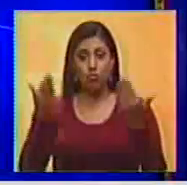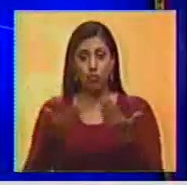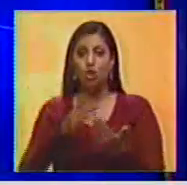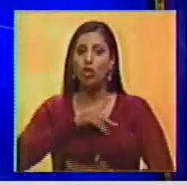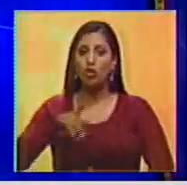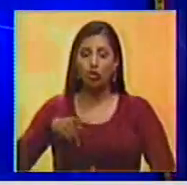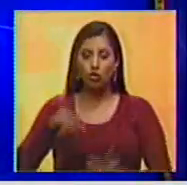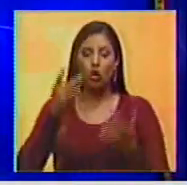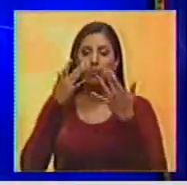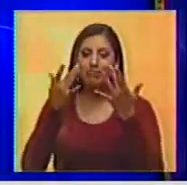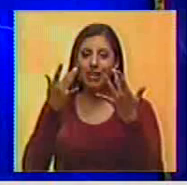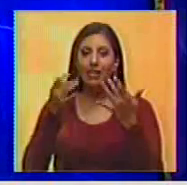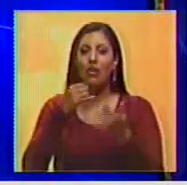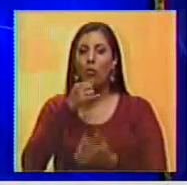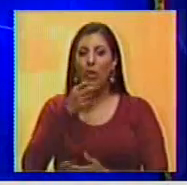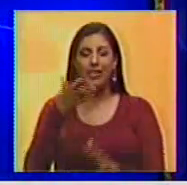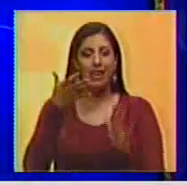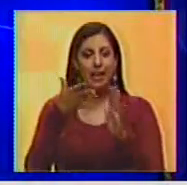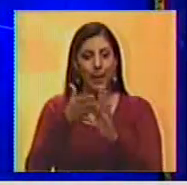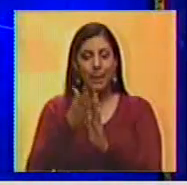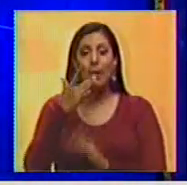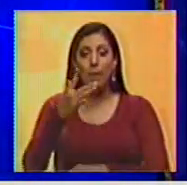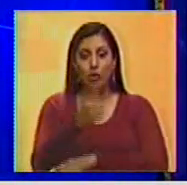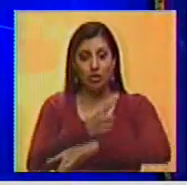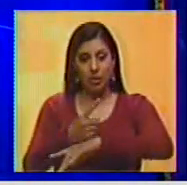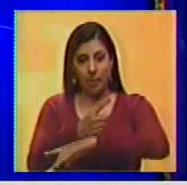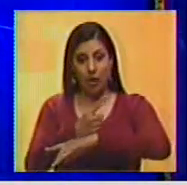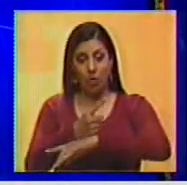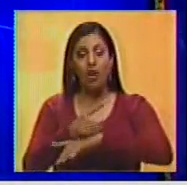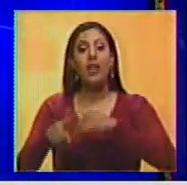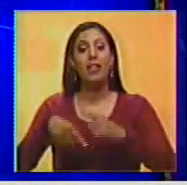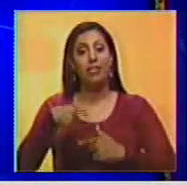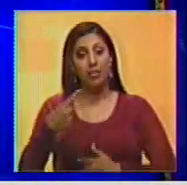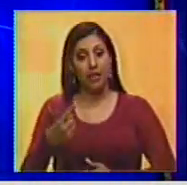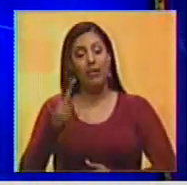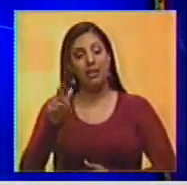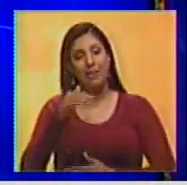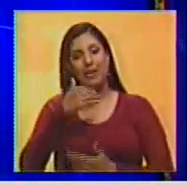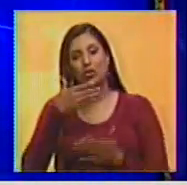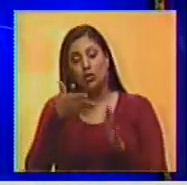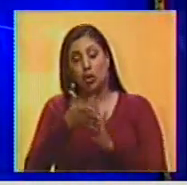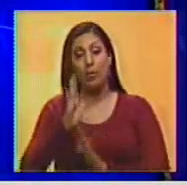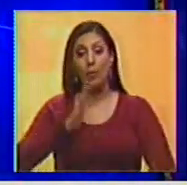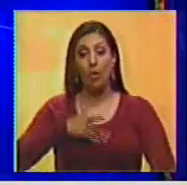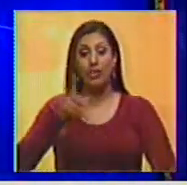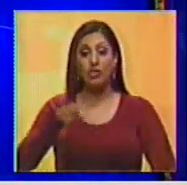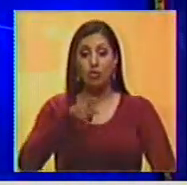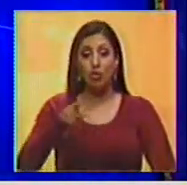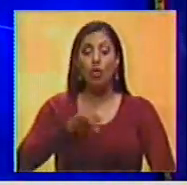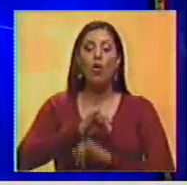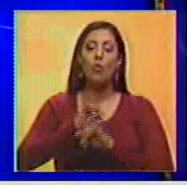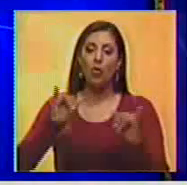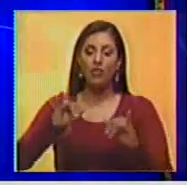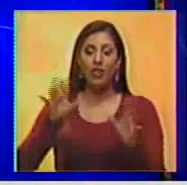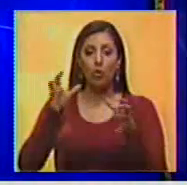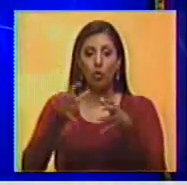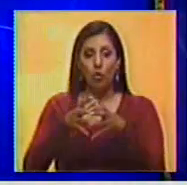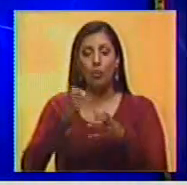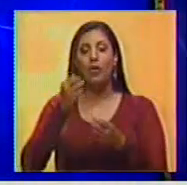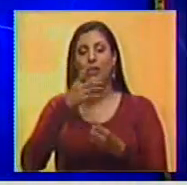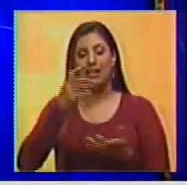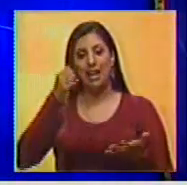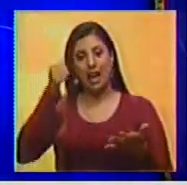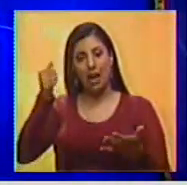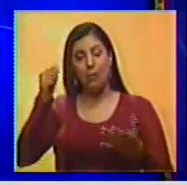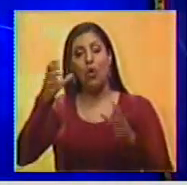Estaremos atentos a lo que sucede en las próximas horas y sobre todo acerca de la posibilidad de que finalmente Conmebol declare